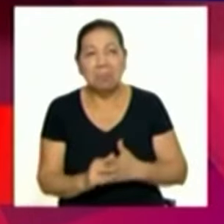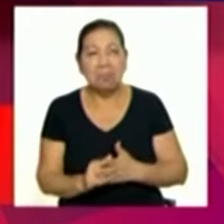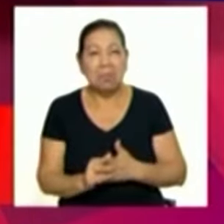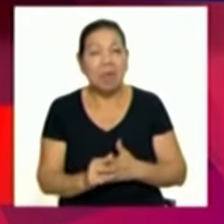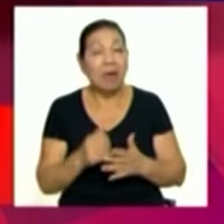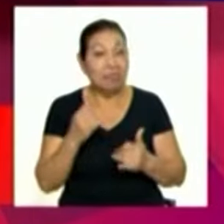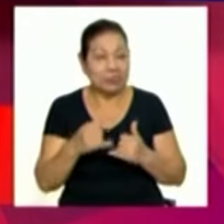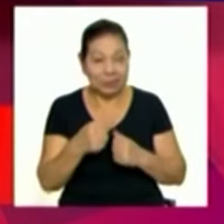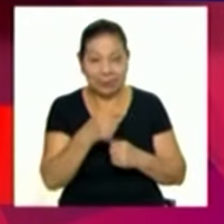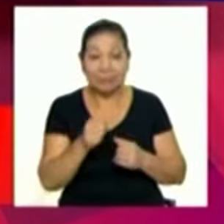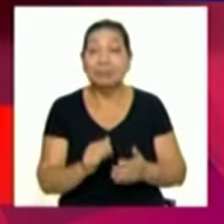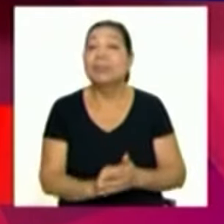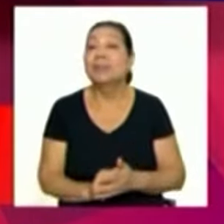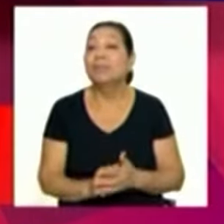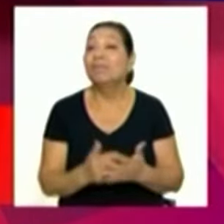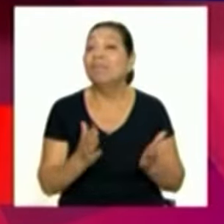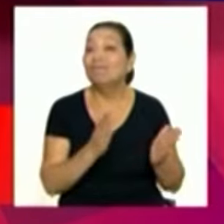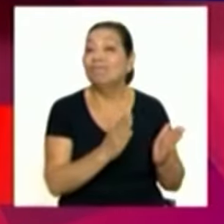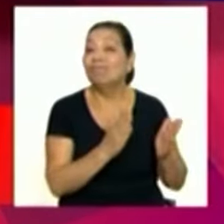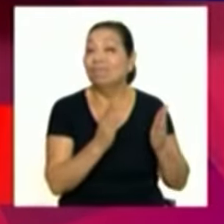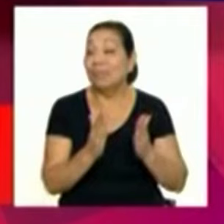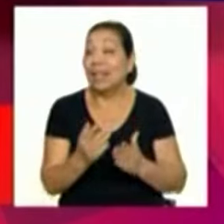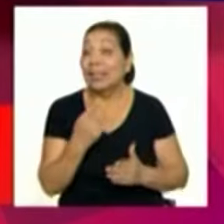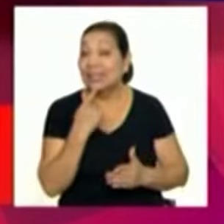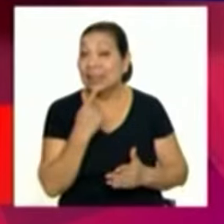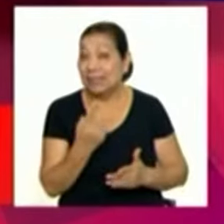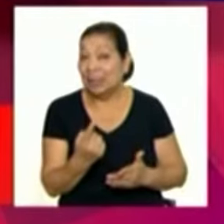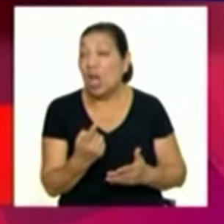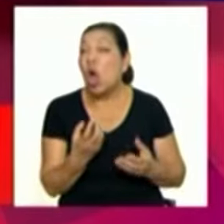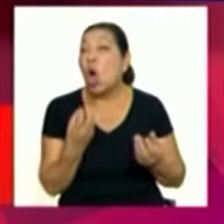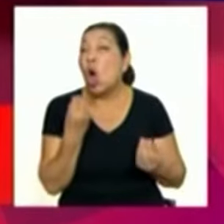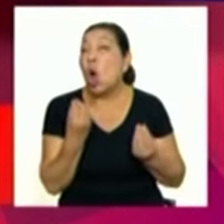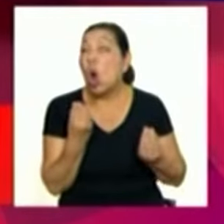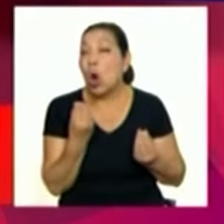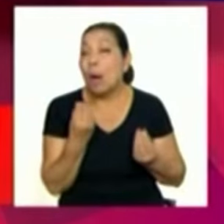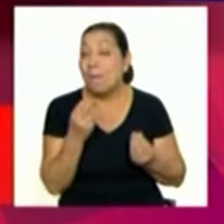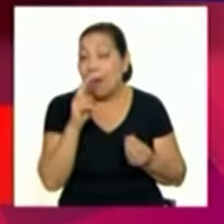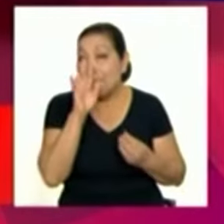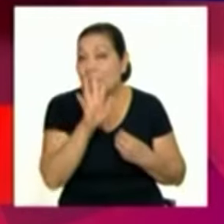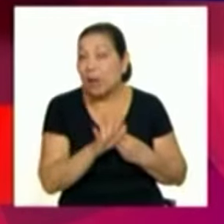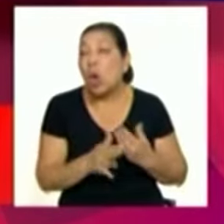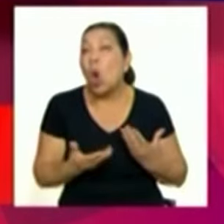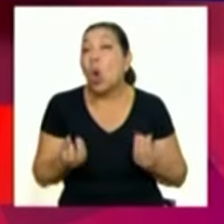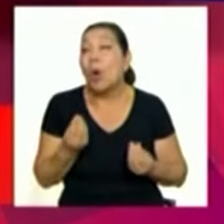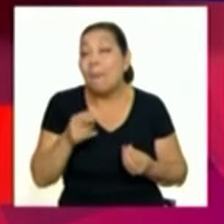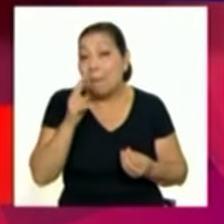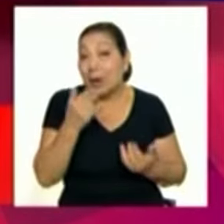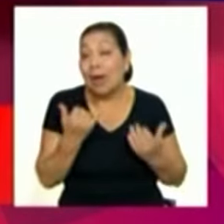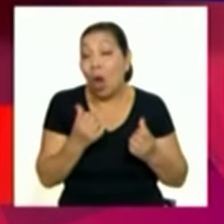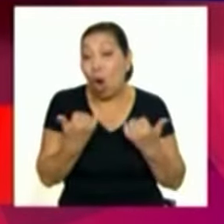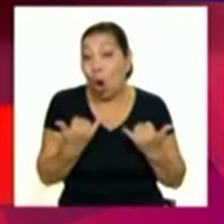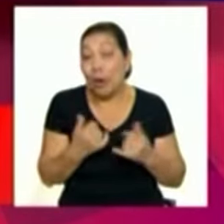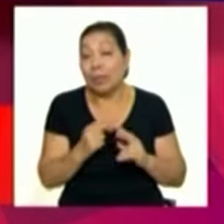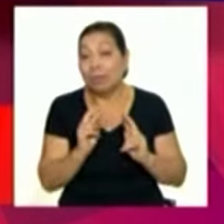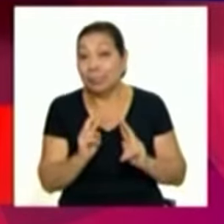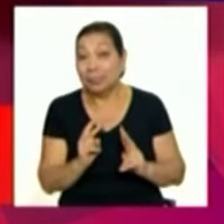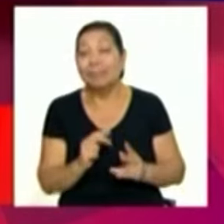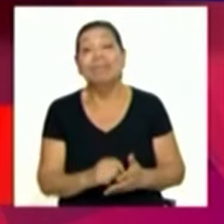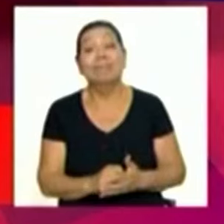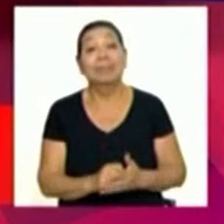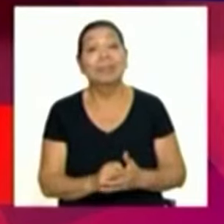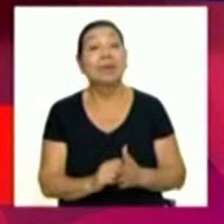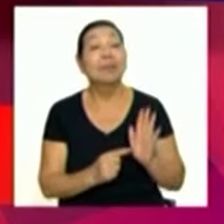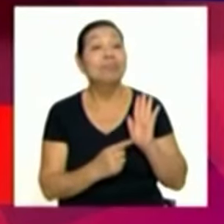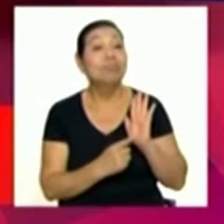durante el fin de semana. Ahora sí, mencionarles un poco el panorama a nivel nacional, ¿cómo amanece el Perú el día de hoy? El día de